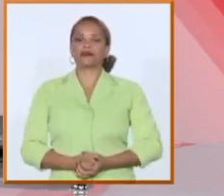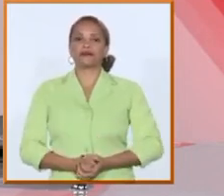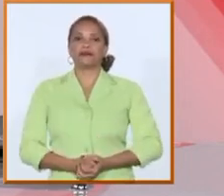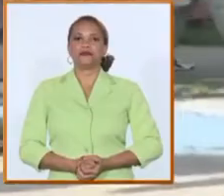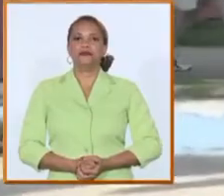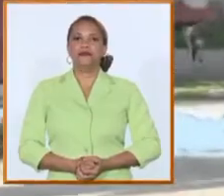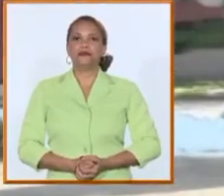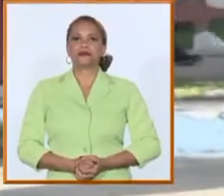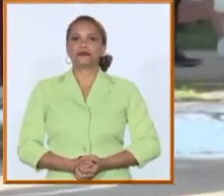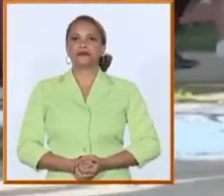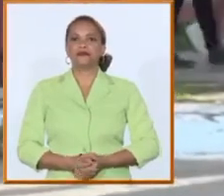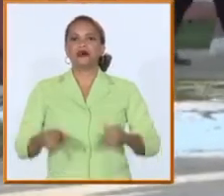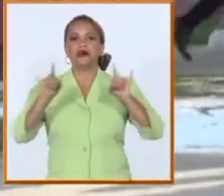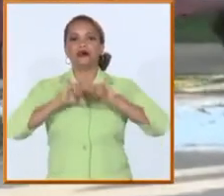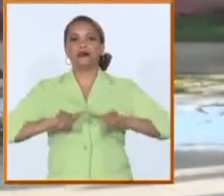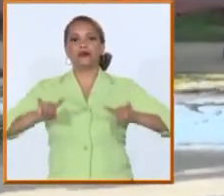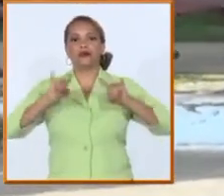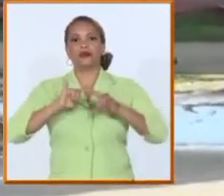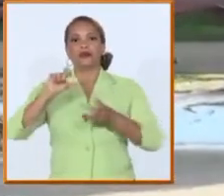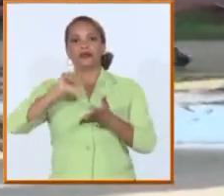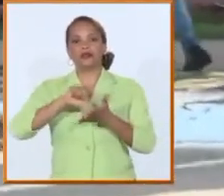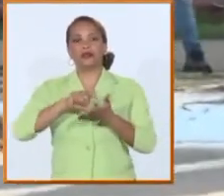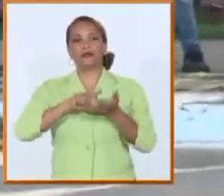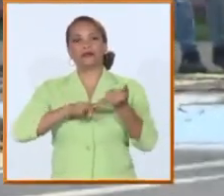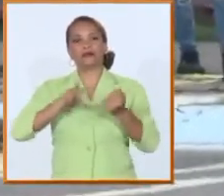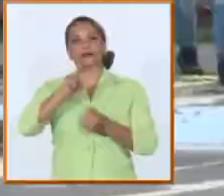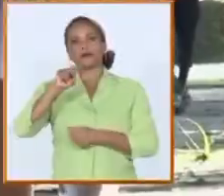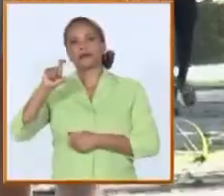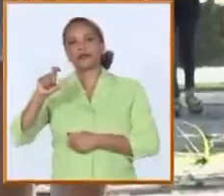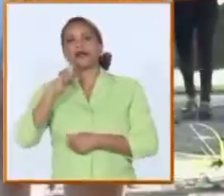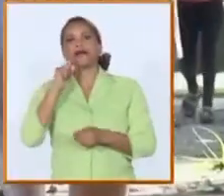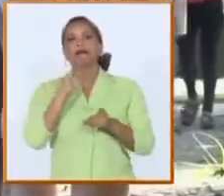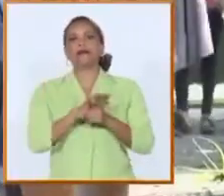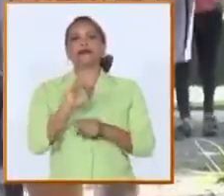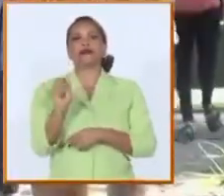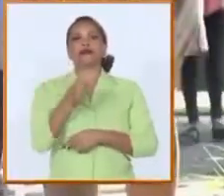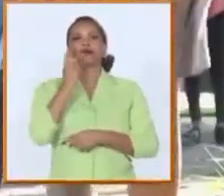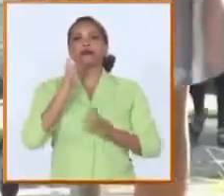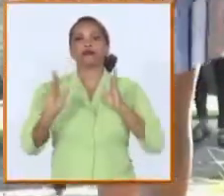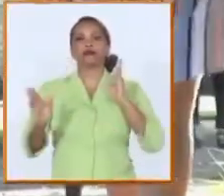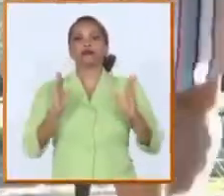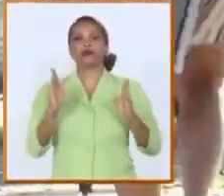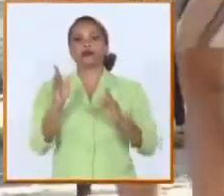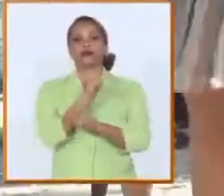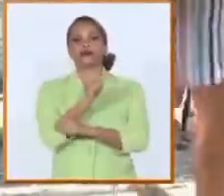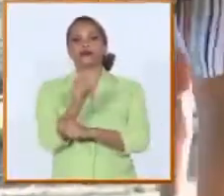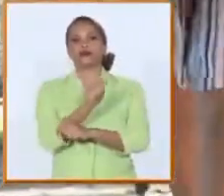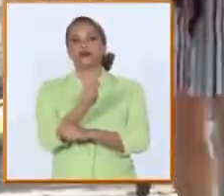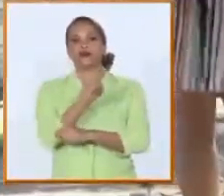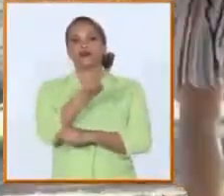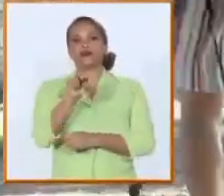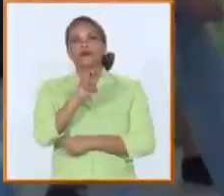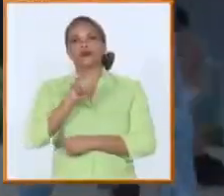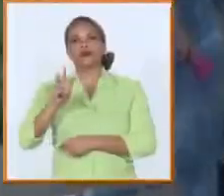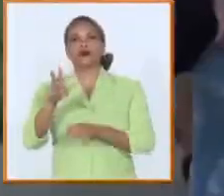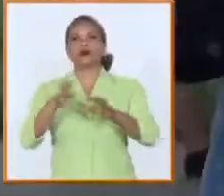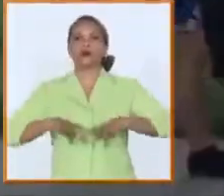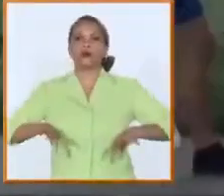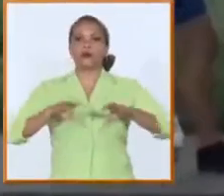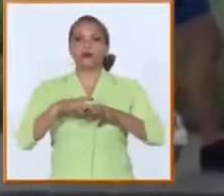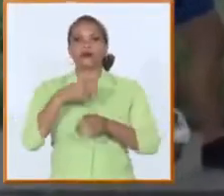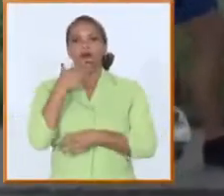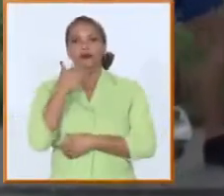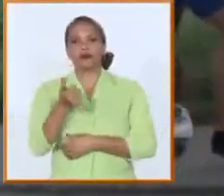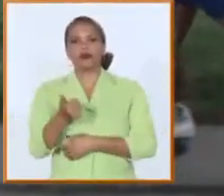la universidad central martaureo de las villas reinicia su segundo periodo del curso 2023 con las condiciones garantizadas para acoger a todos los